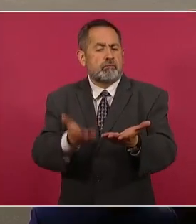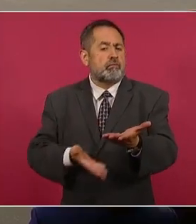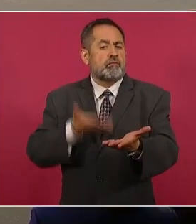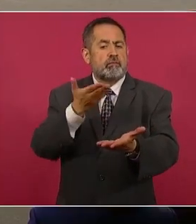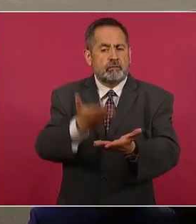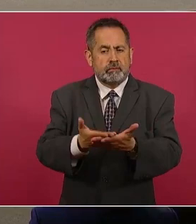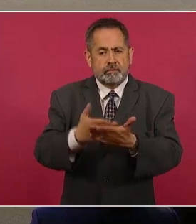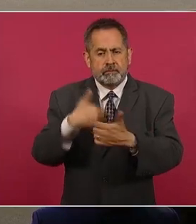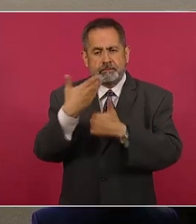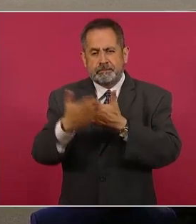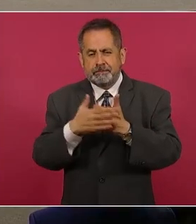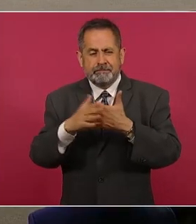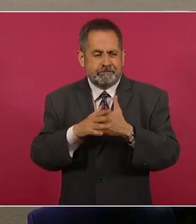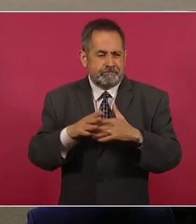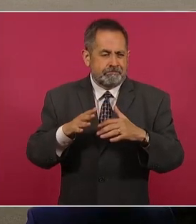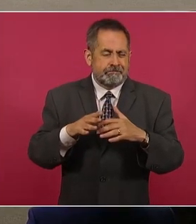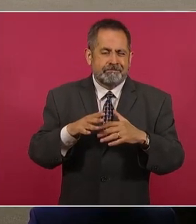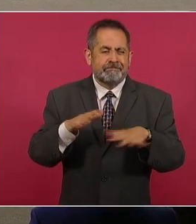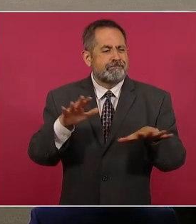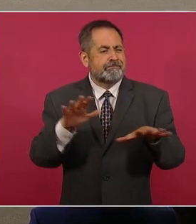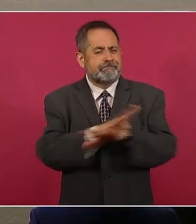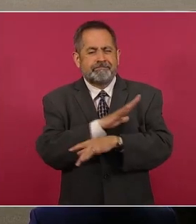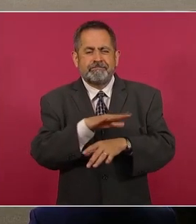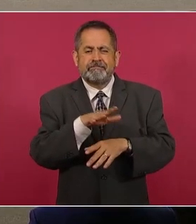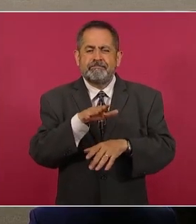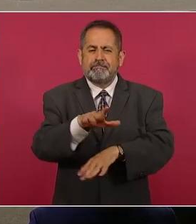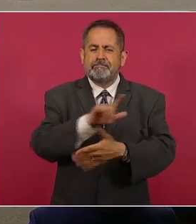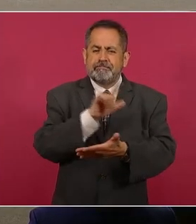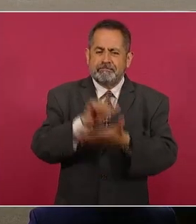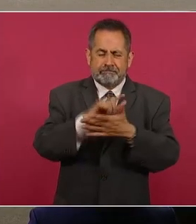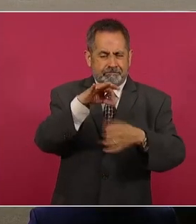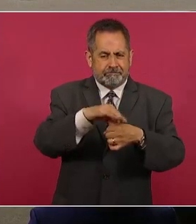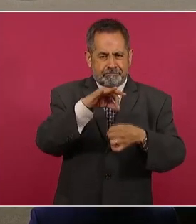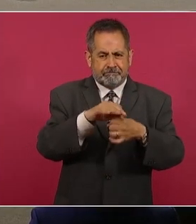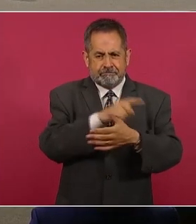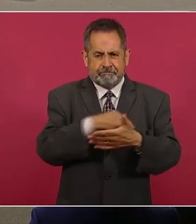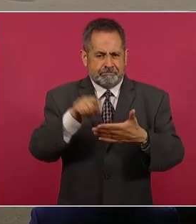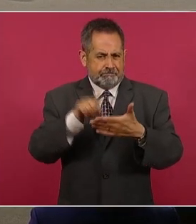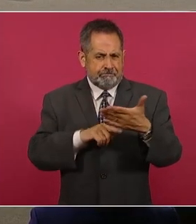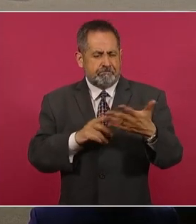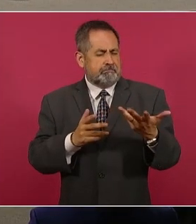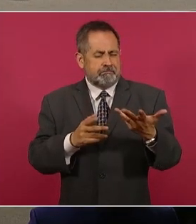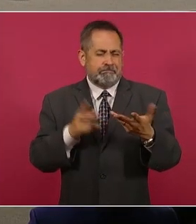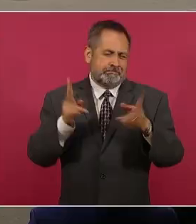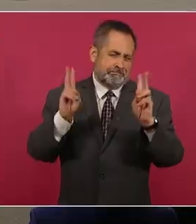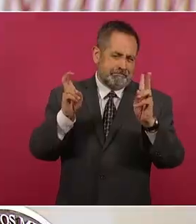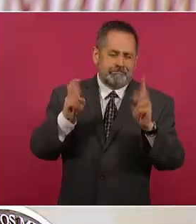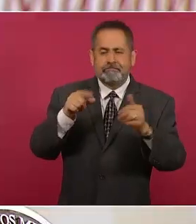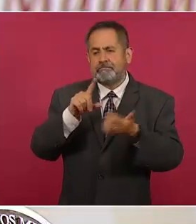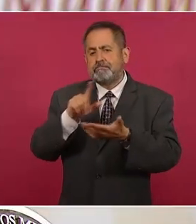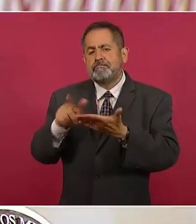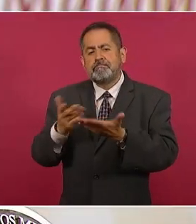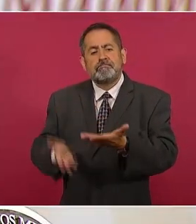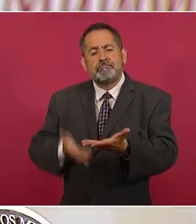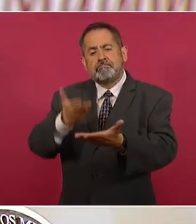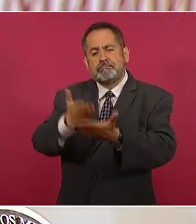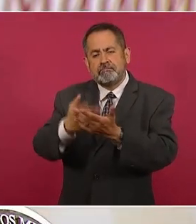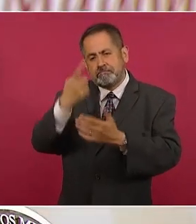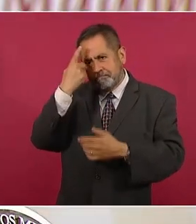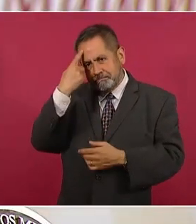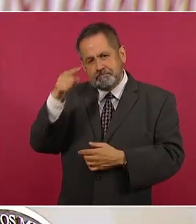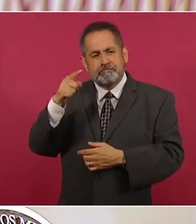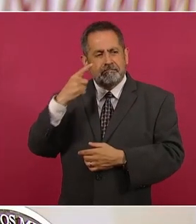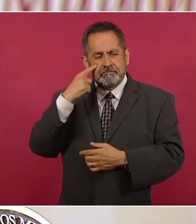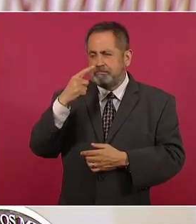más que una reforma electoral. Esta iniciativa de reforma que hoy se presenta a la Cámara de Diputados